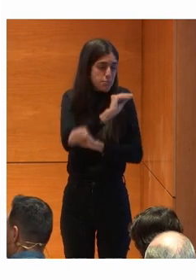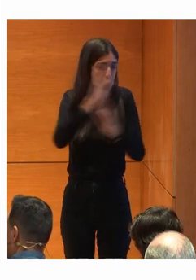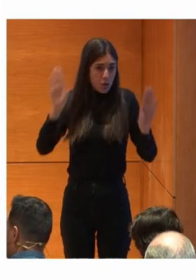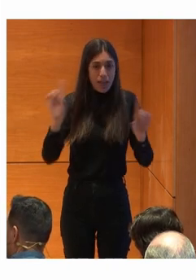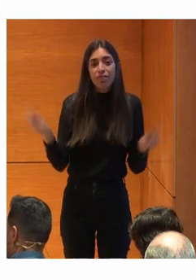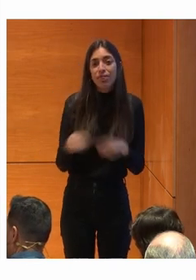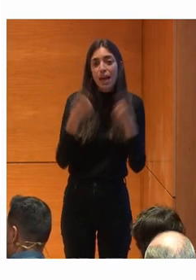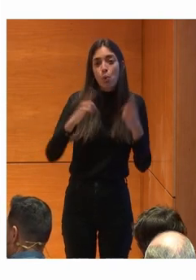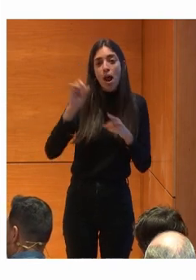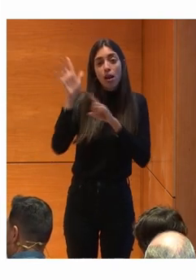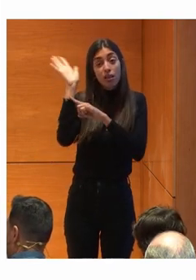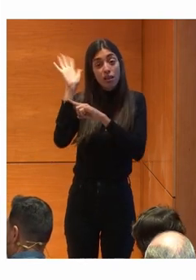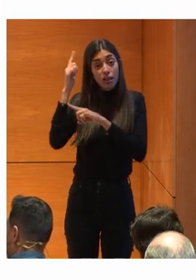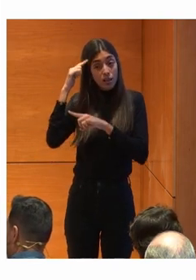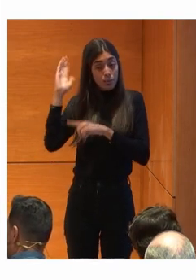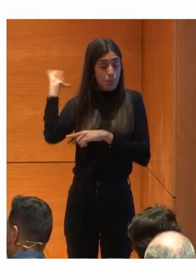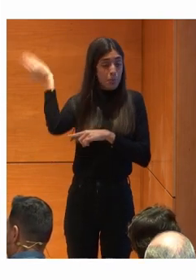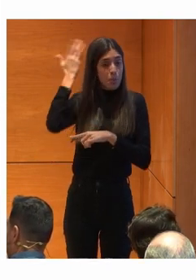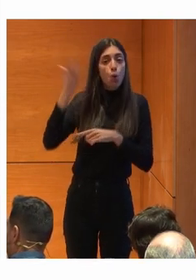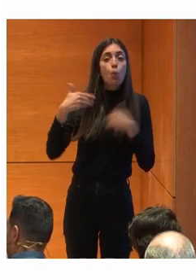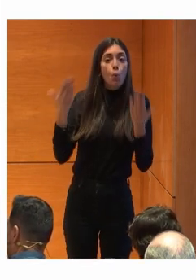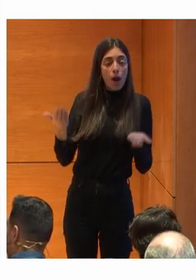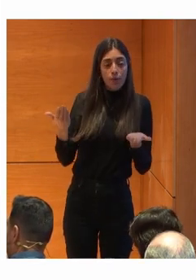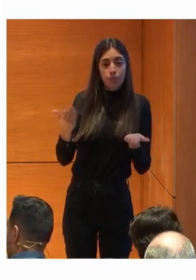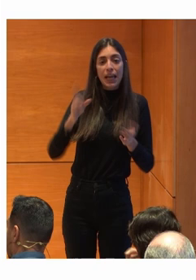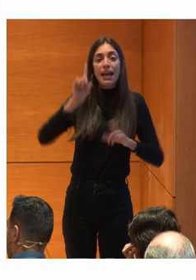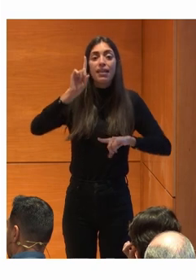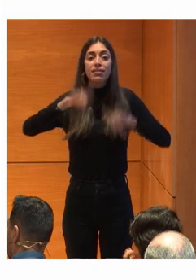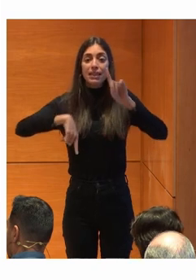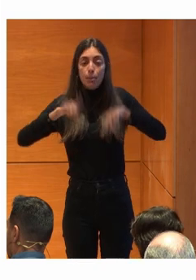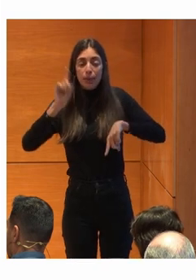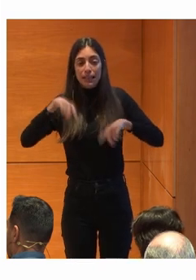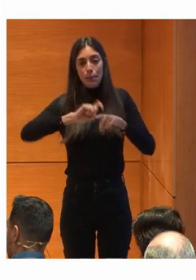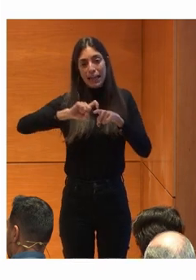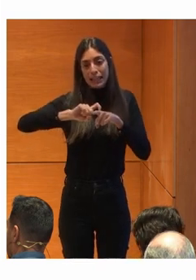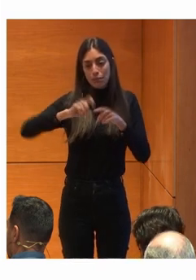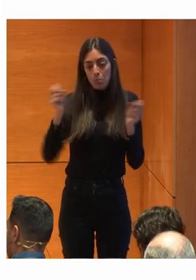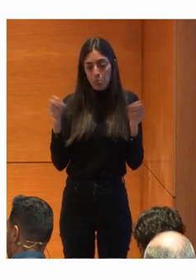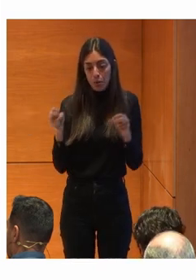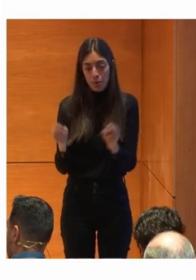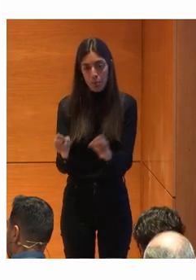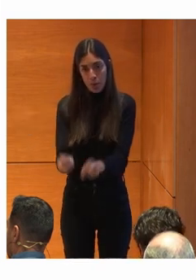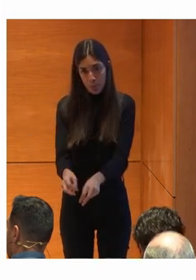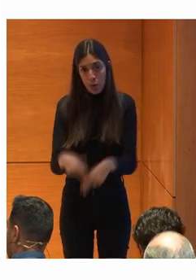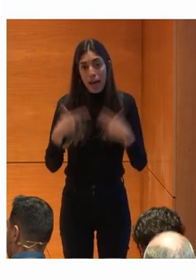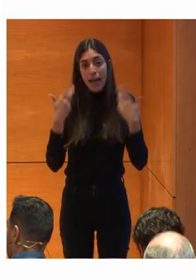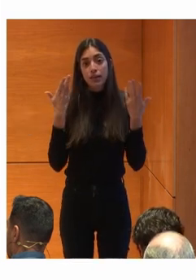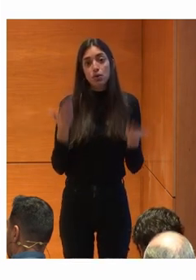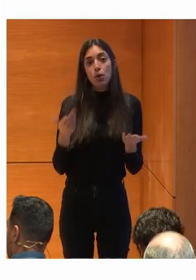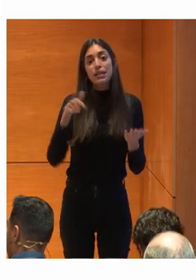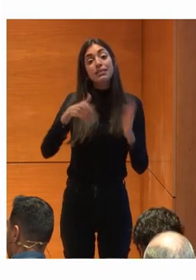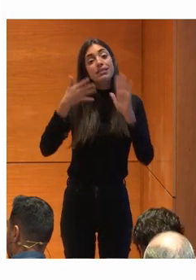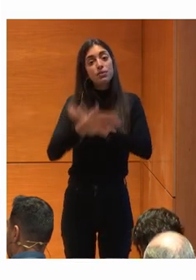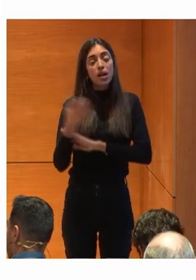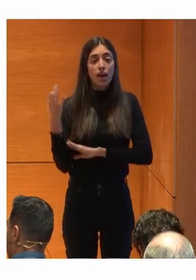tengamos Independientemente De que además Curse con unas características Degenerativas Con lo cual Esto que